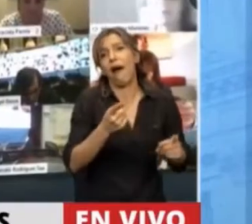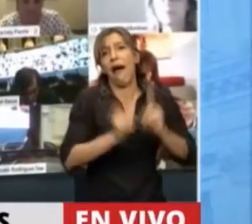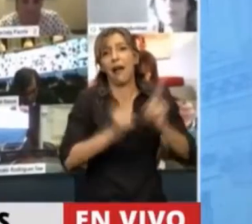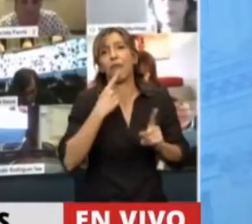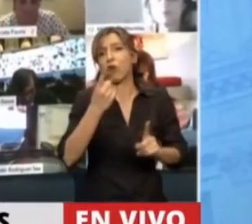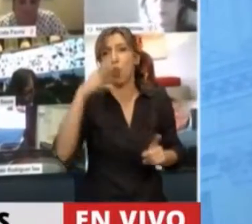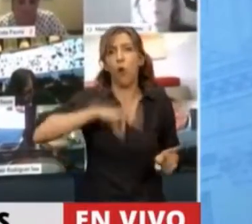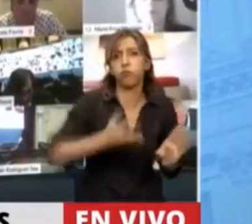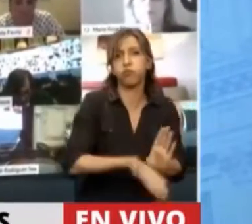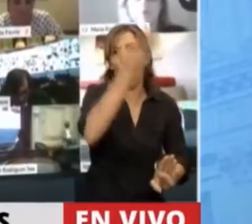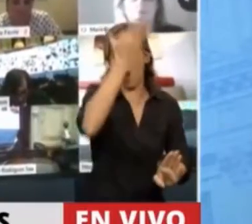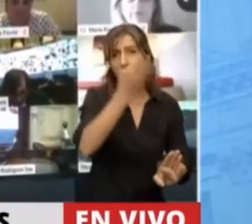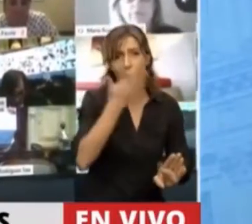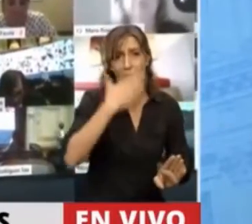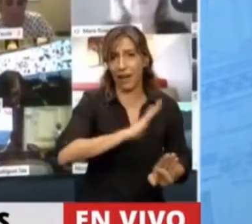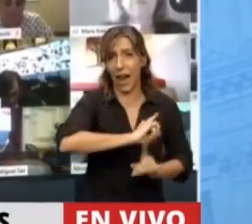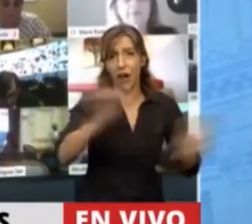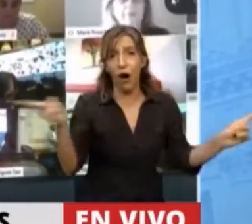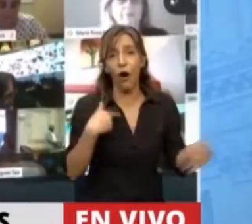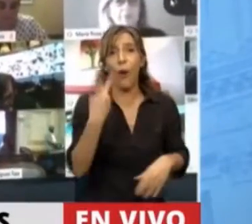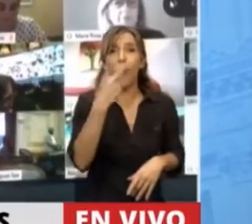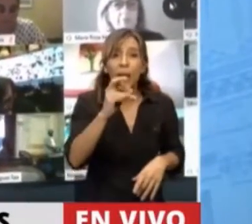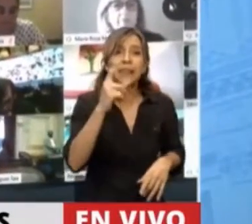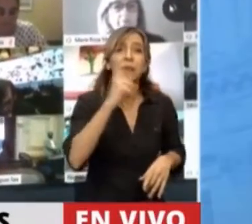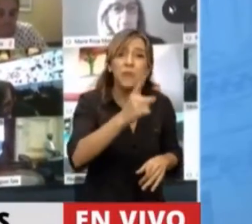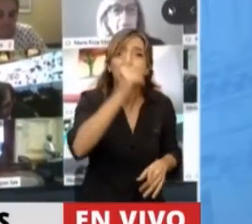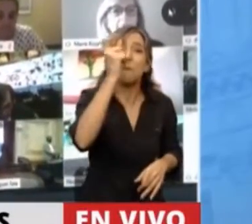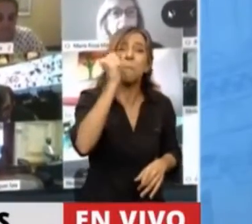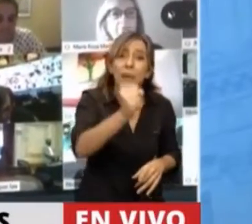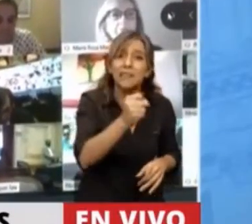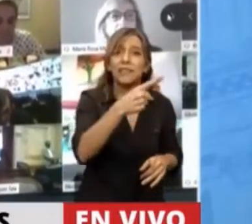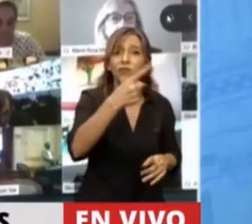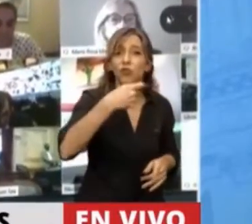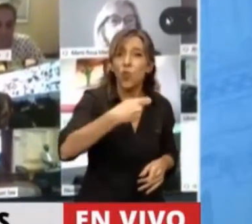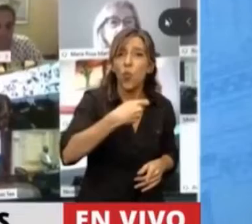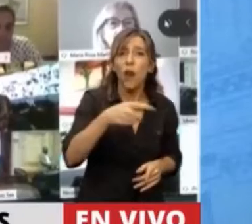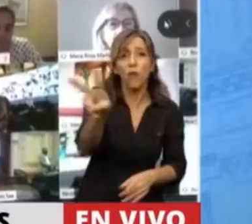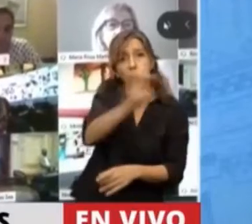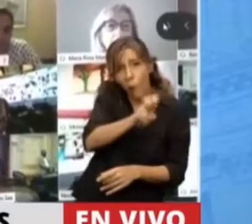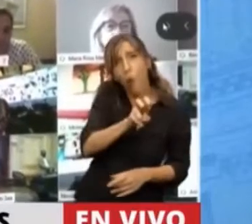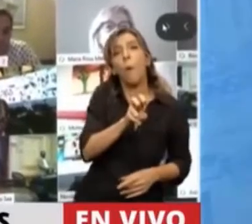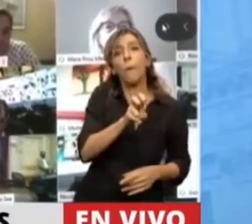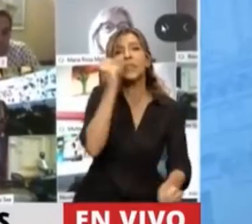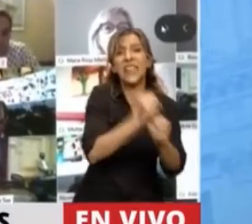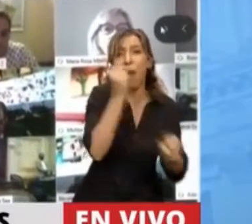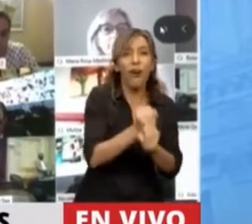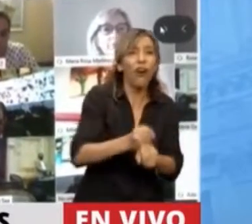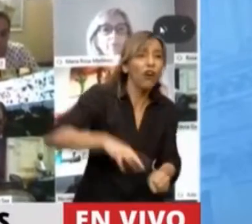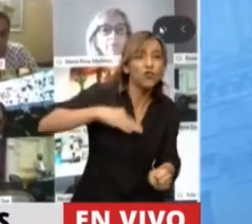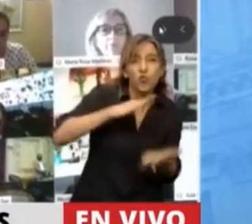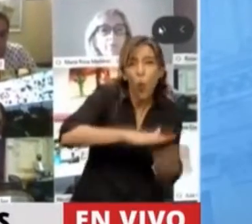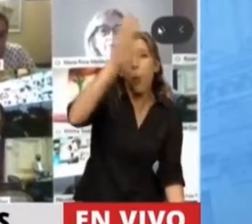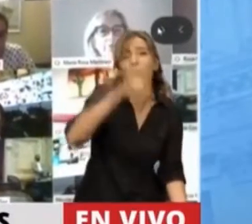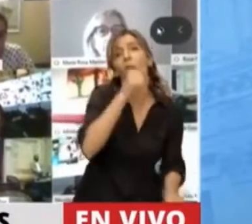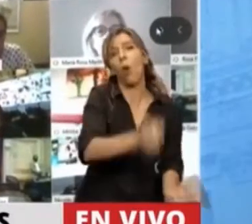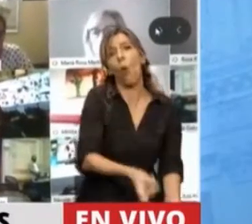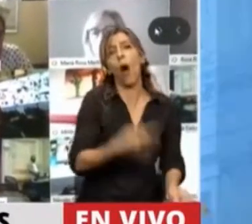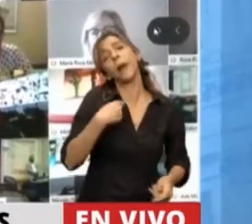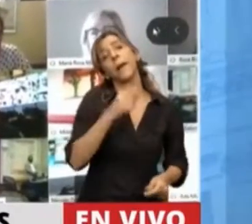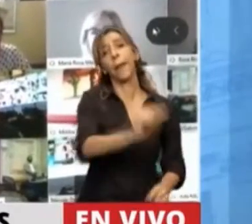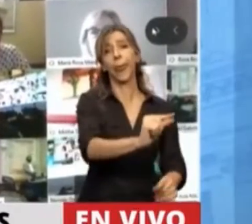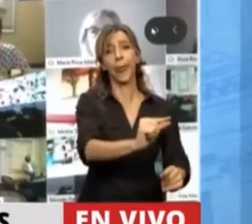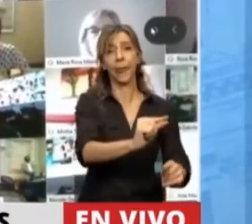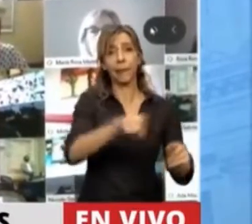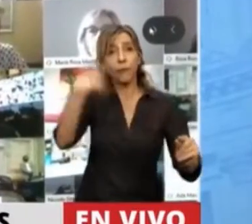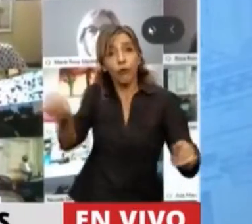durante cuatro años. No, ese jubilado de 20.000 pesos que trabajó toda su vida tiene que ser solidario, pero los señores buitres, a ellos se les tienen,